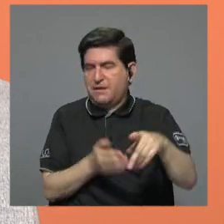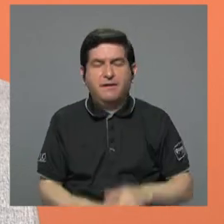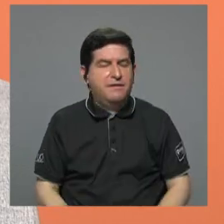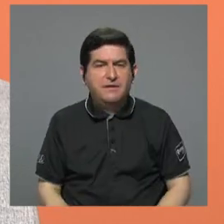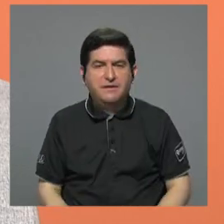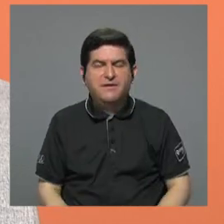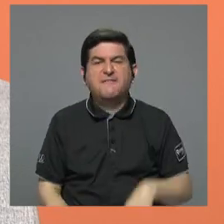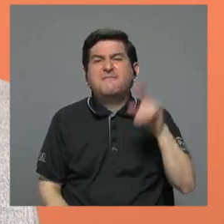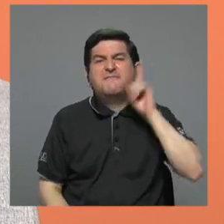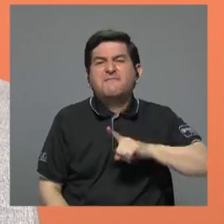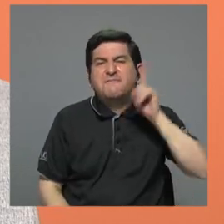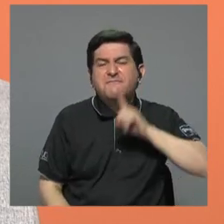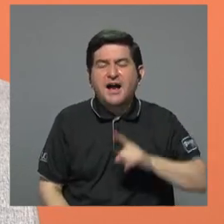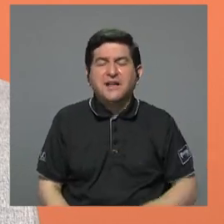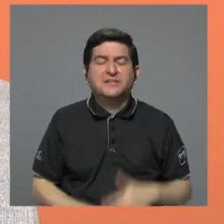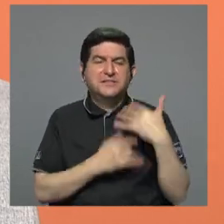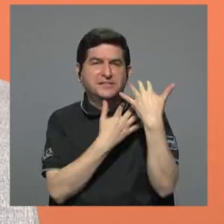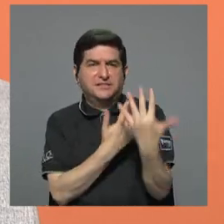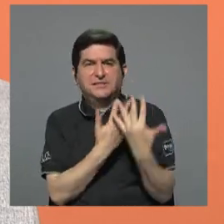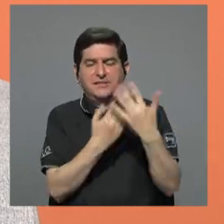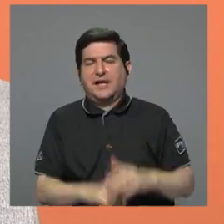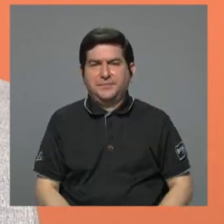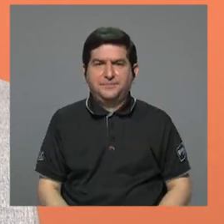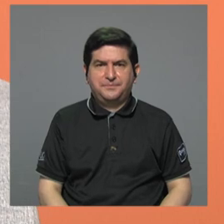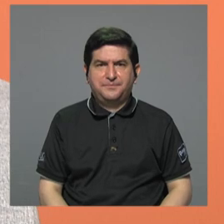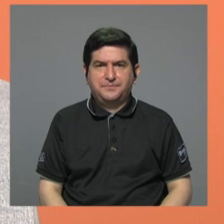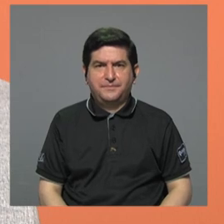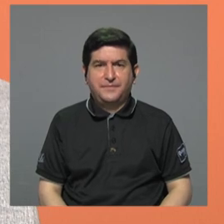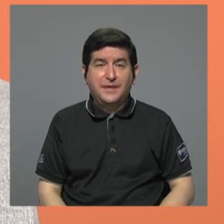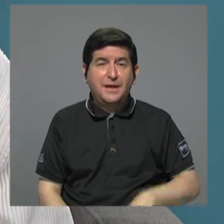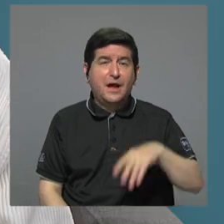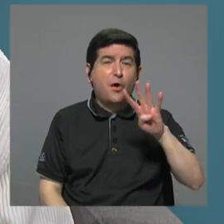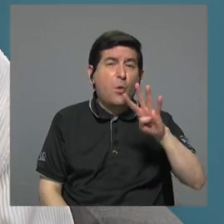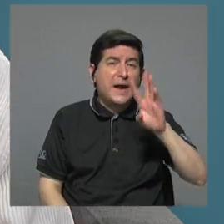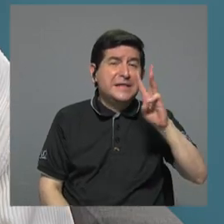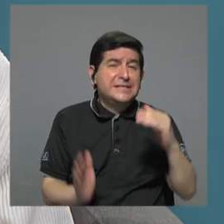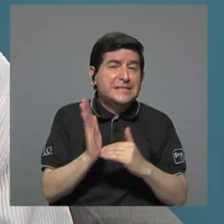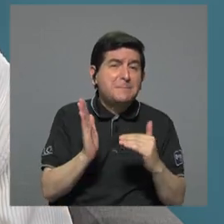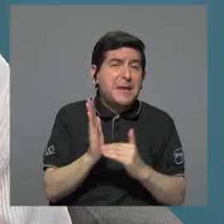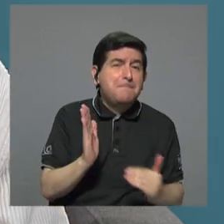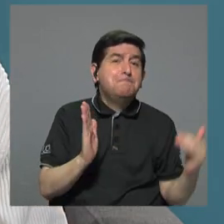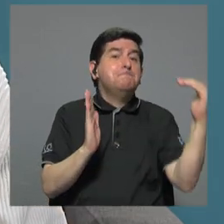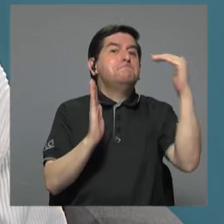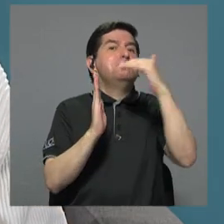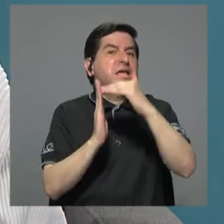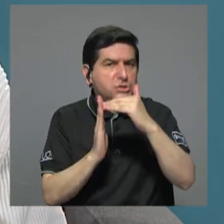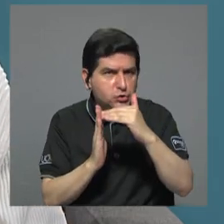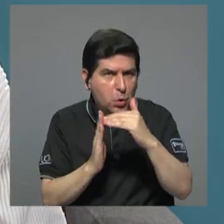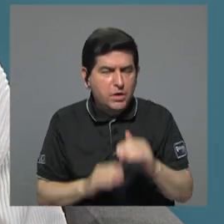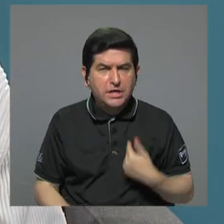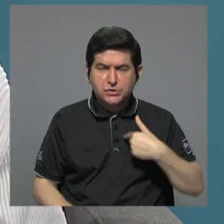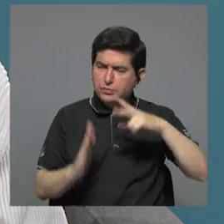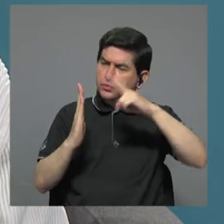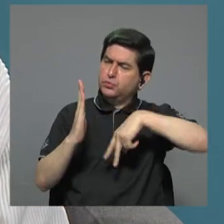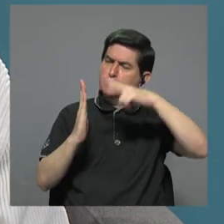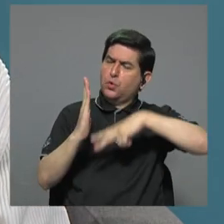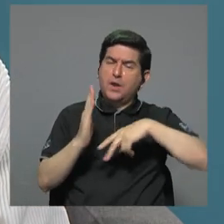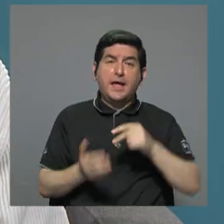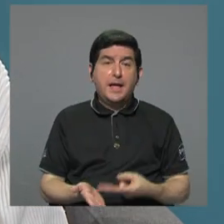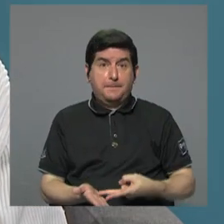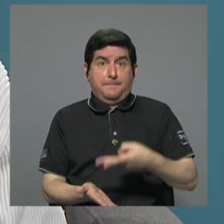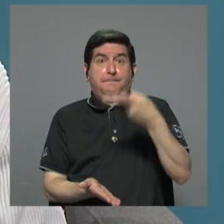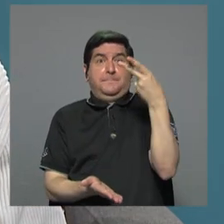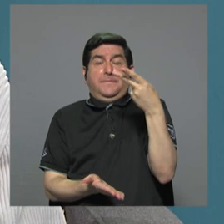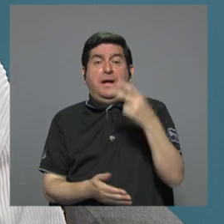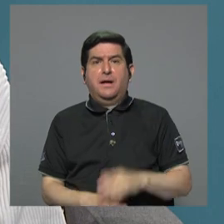una falsa, verdad, expectativa y de hecho... Claro. 46 mil millones, Hulda estaba leyendo, es el monto